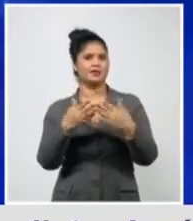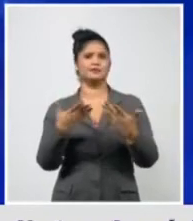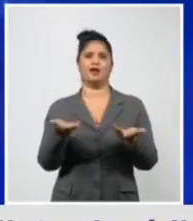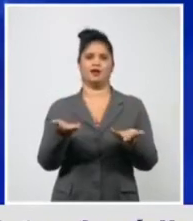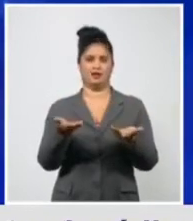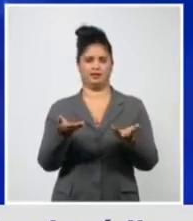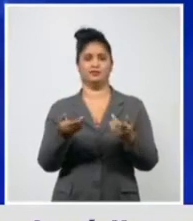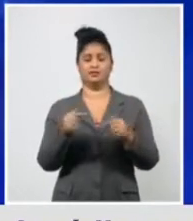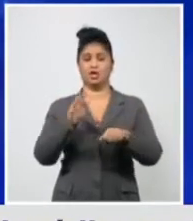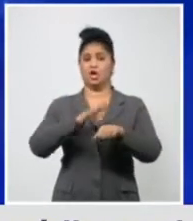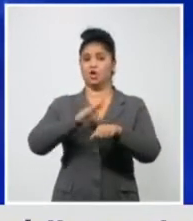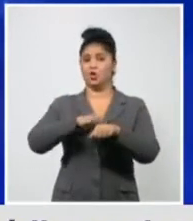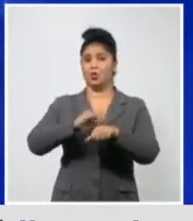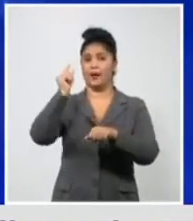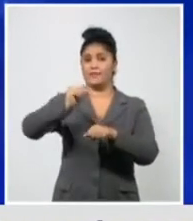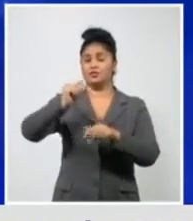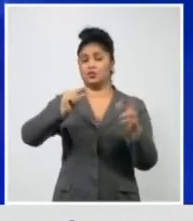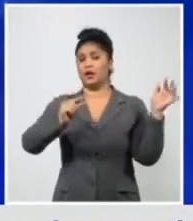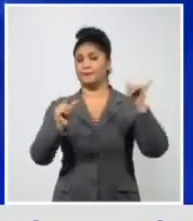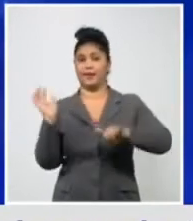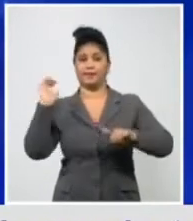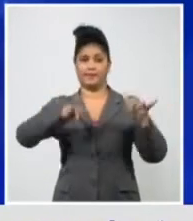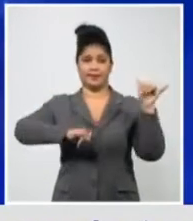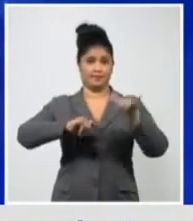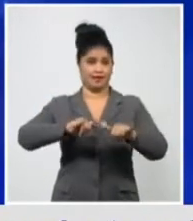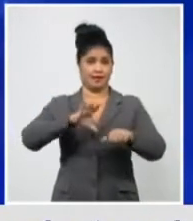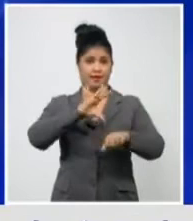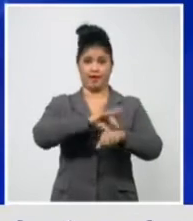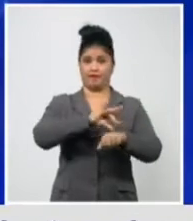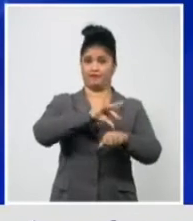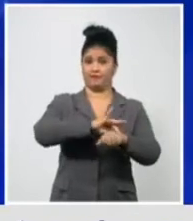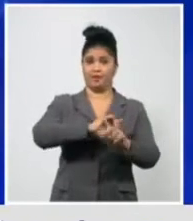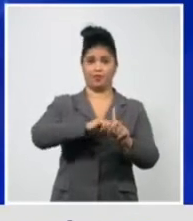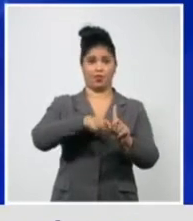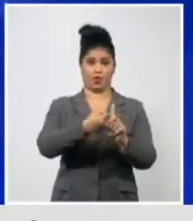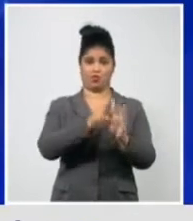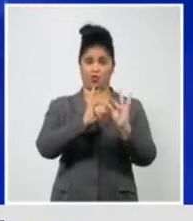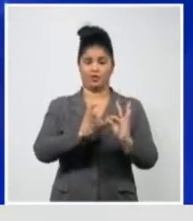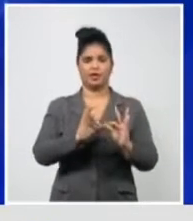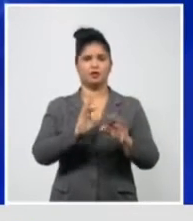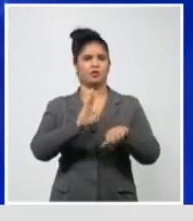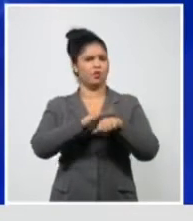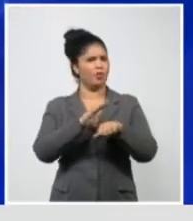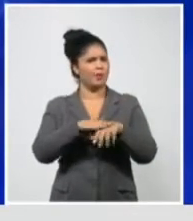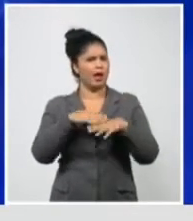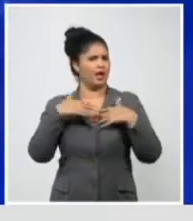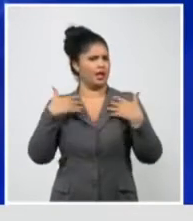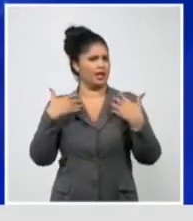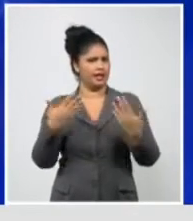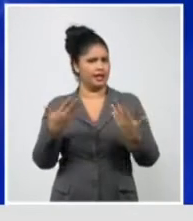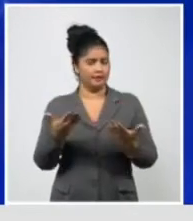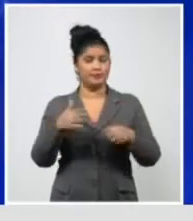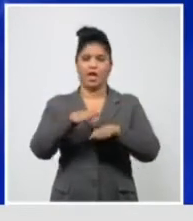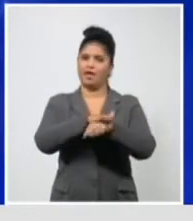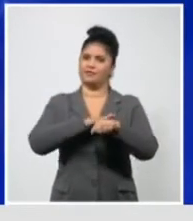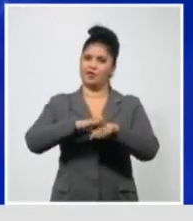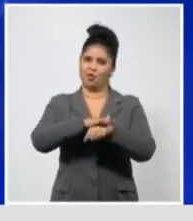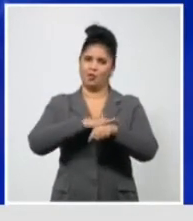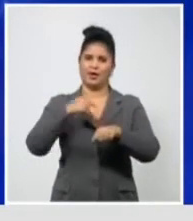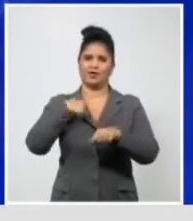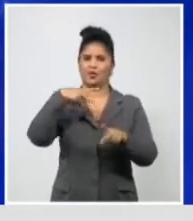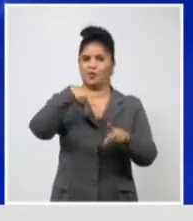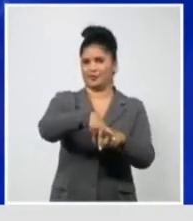indiscutiblemente, venían con una transmisión un poco más importante que la de Cuba. Disculpa, Lupe, que te haya interrumpido, ¿eh?